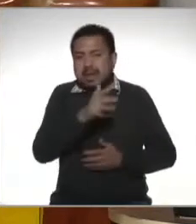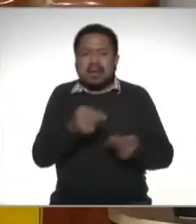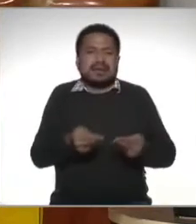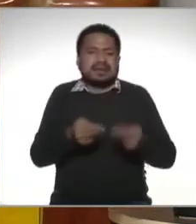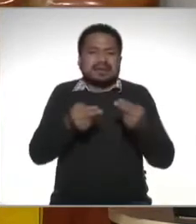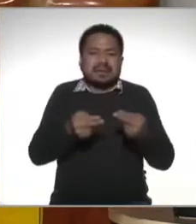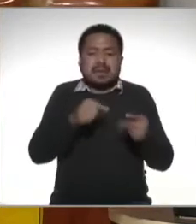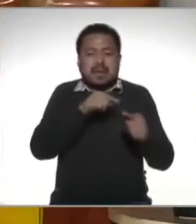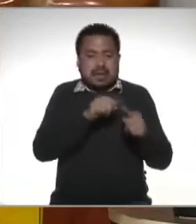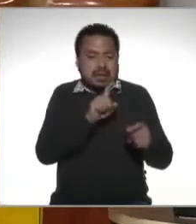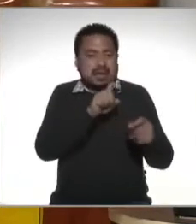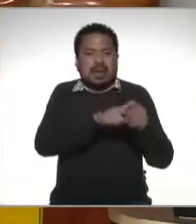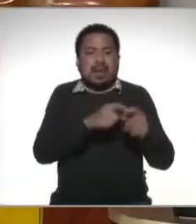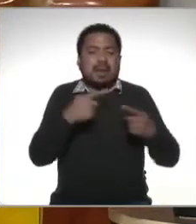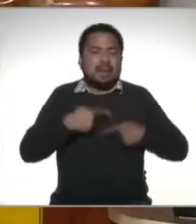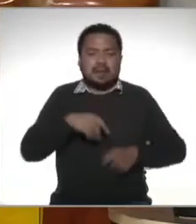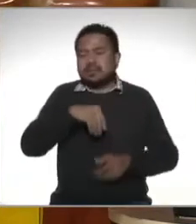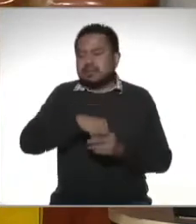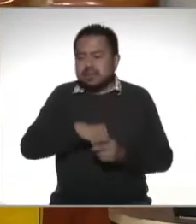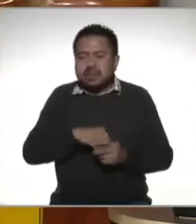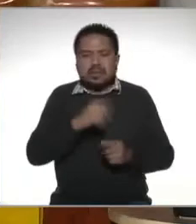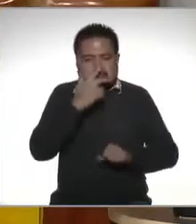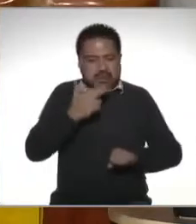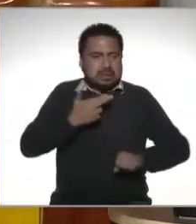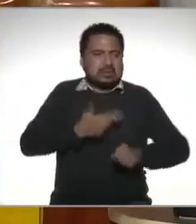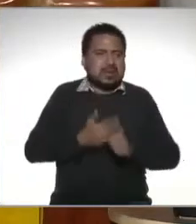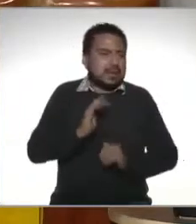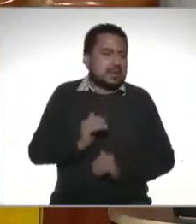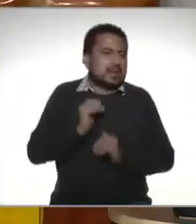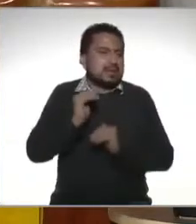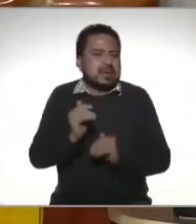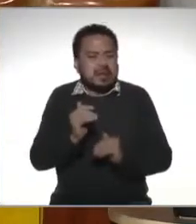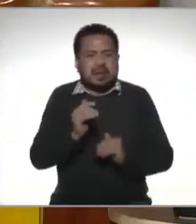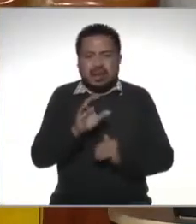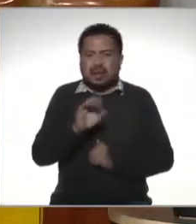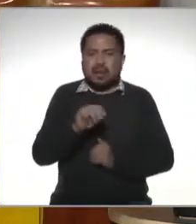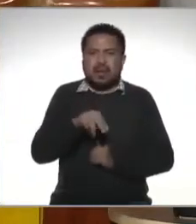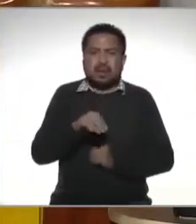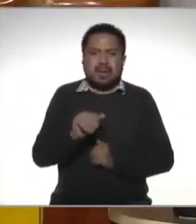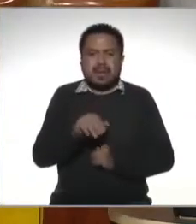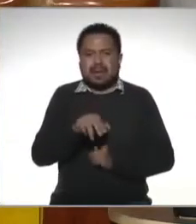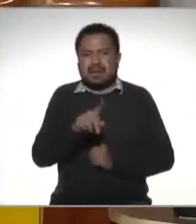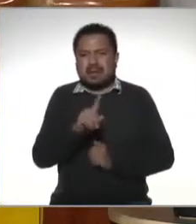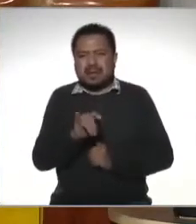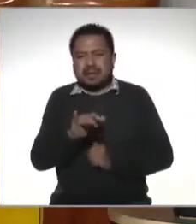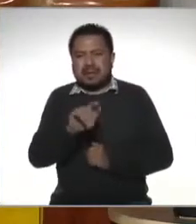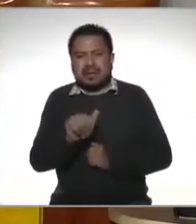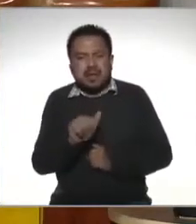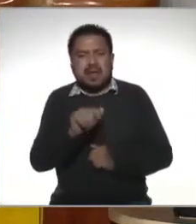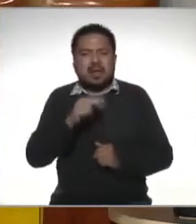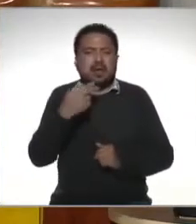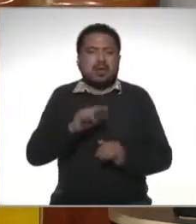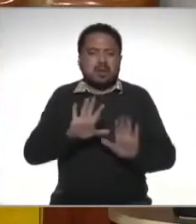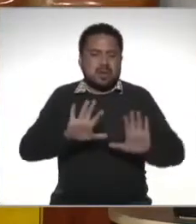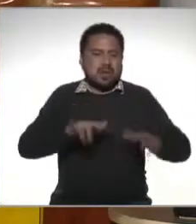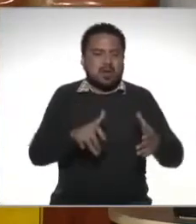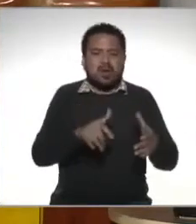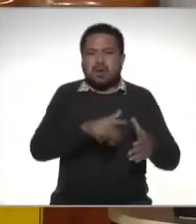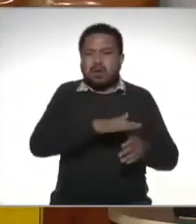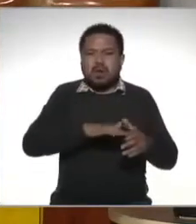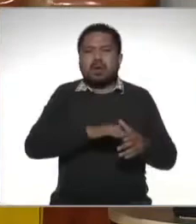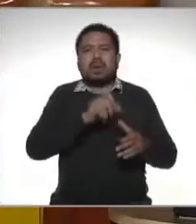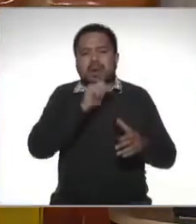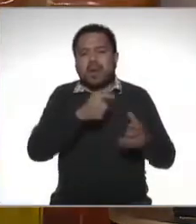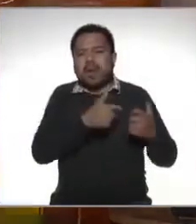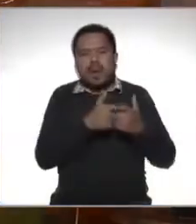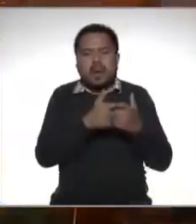donde están la sociedad anónima la sociedad responsable limitada la comandita la de nombre colectivo también hay